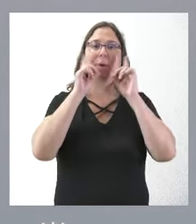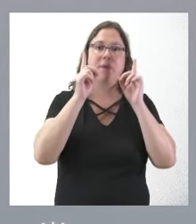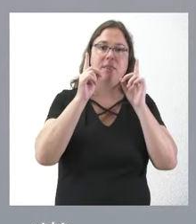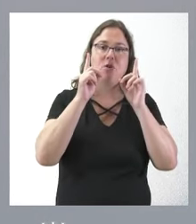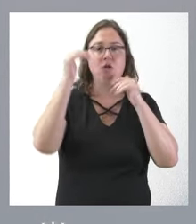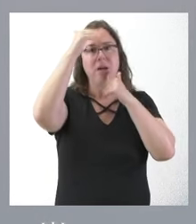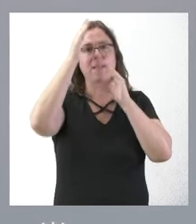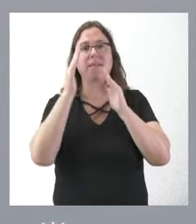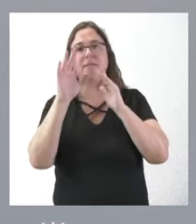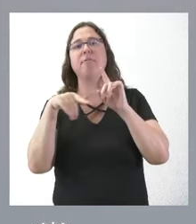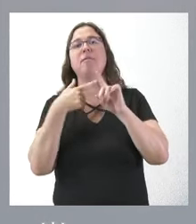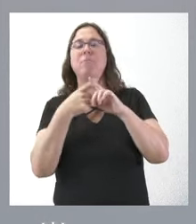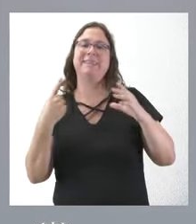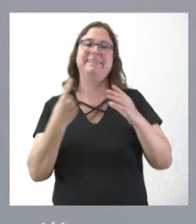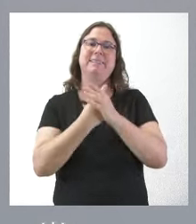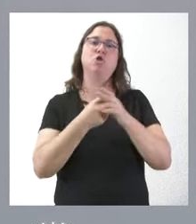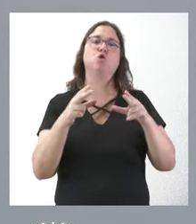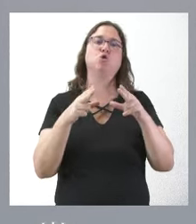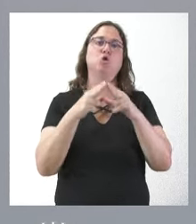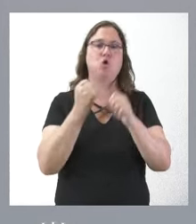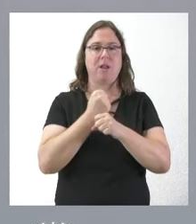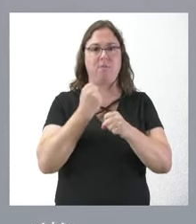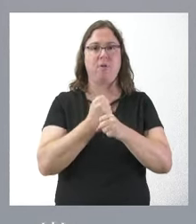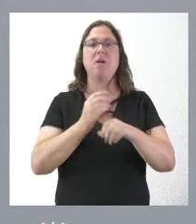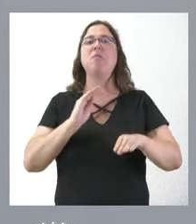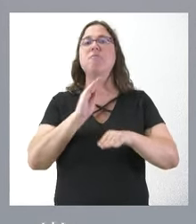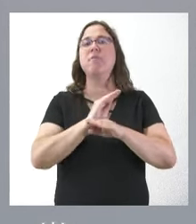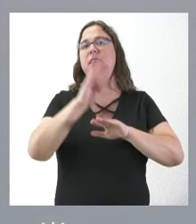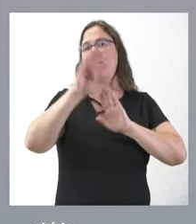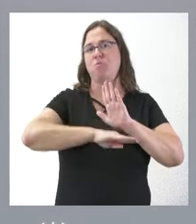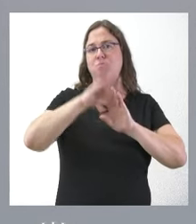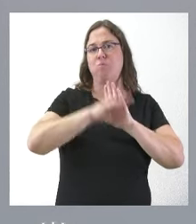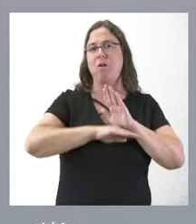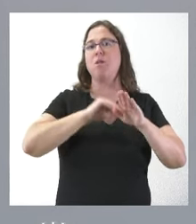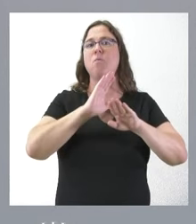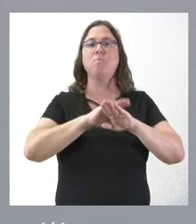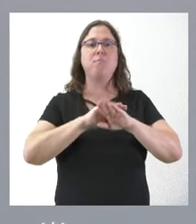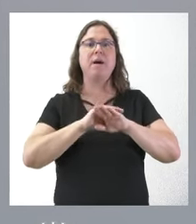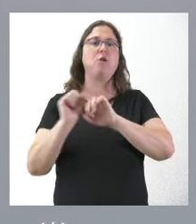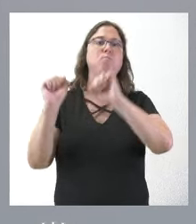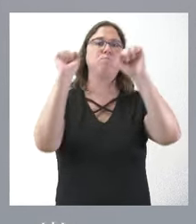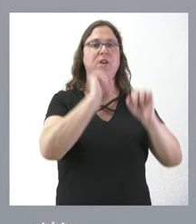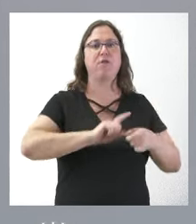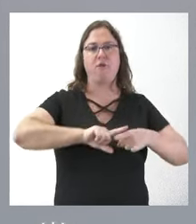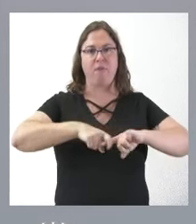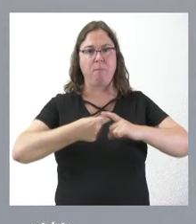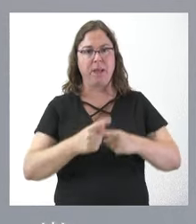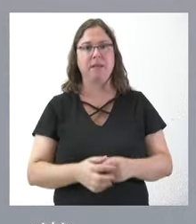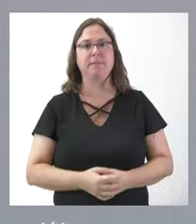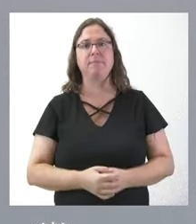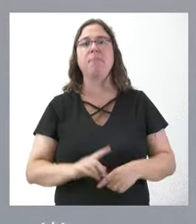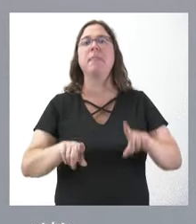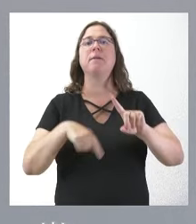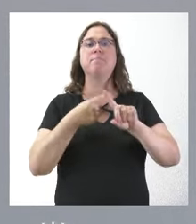atención y la inserción sociolaboral. Se financian programas destinados, como les digo, a la protección de familias vulnerables y